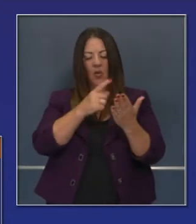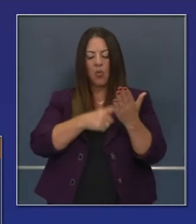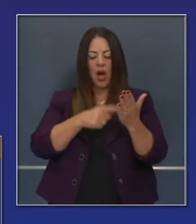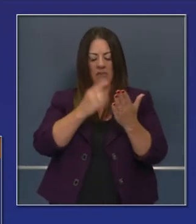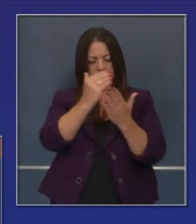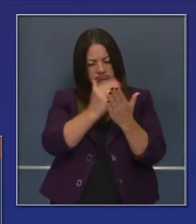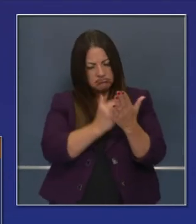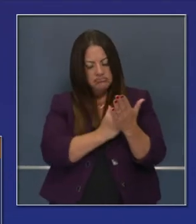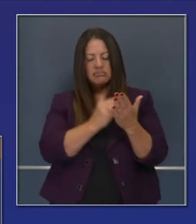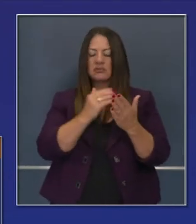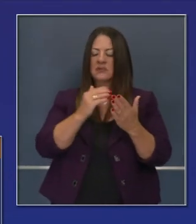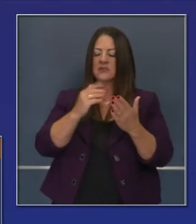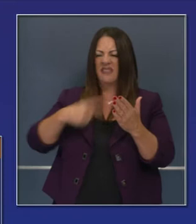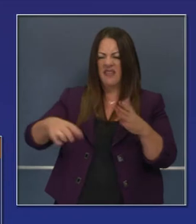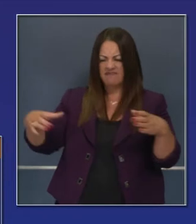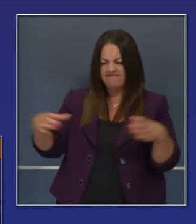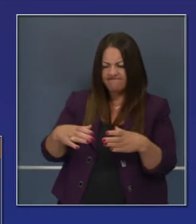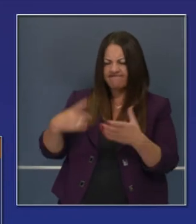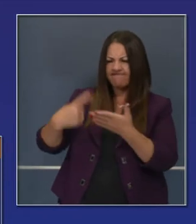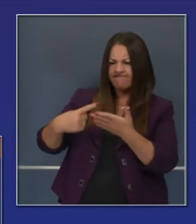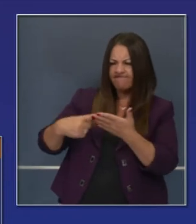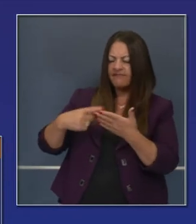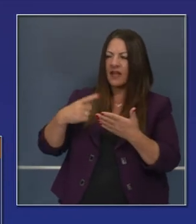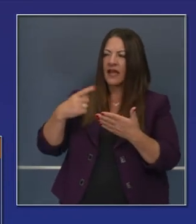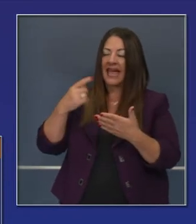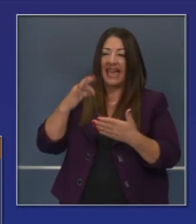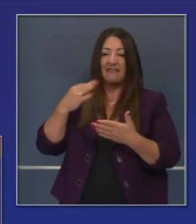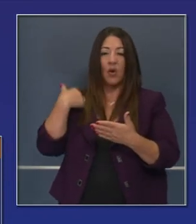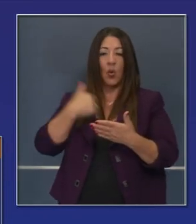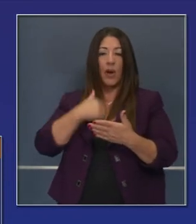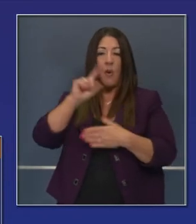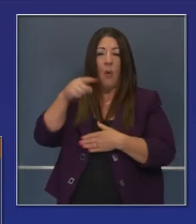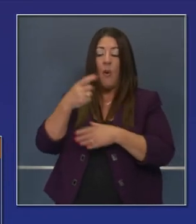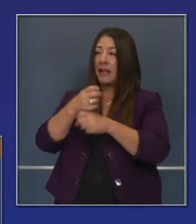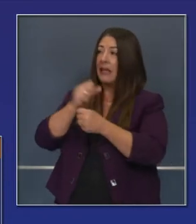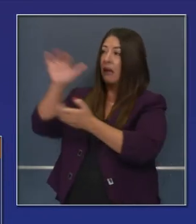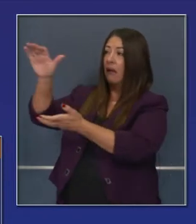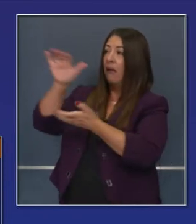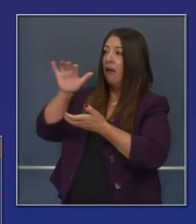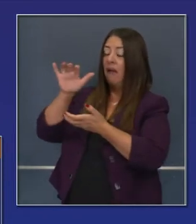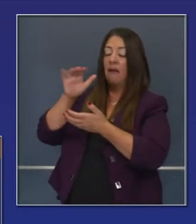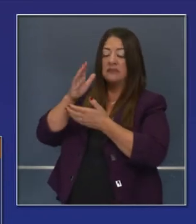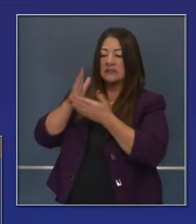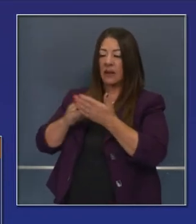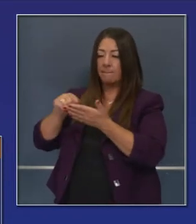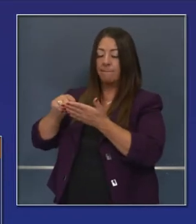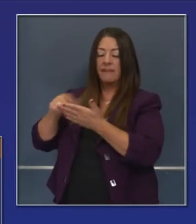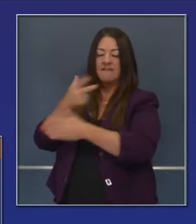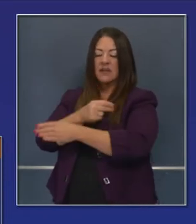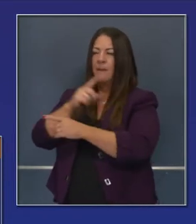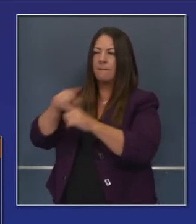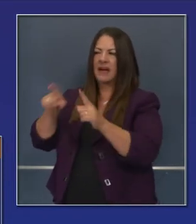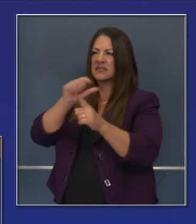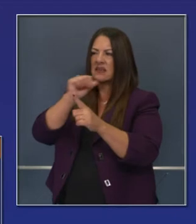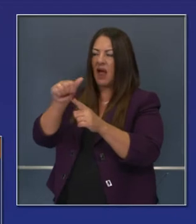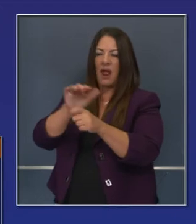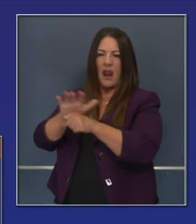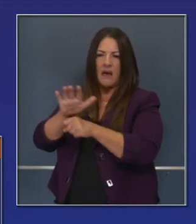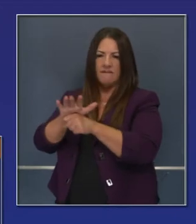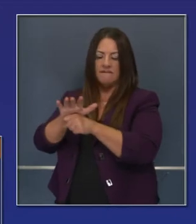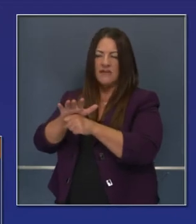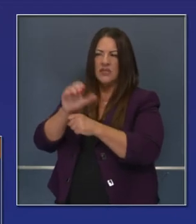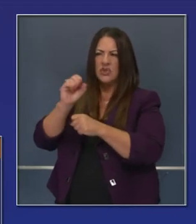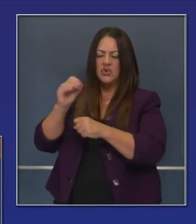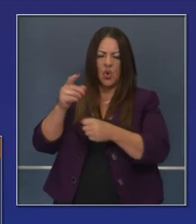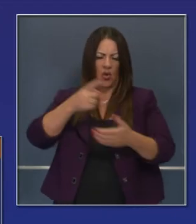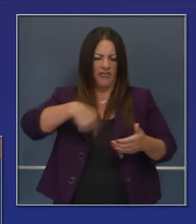se reúne para hablar de algunas de las interrogantes difíciles. Si tendremos pocas dosis, ¿quién